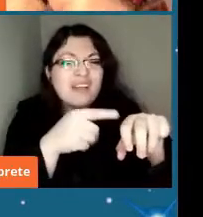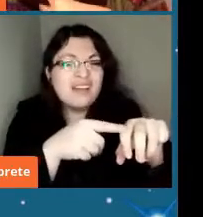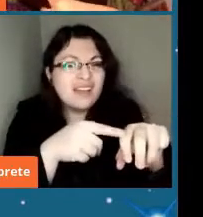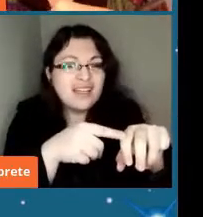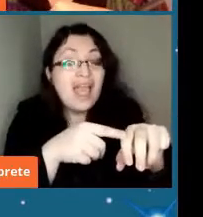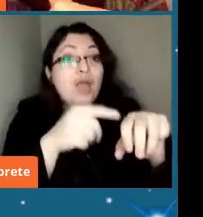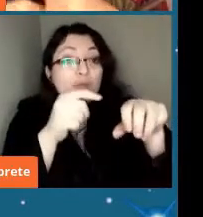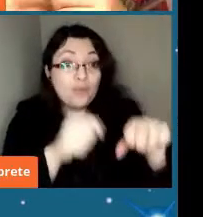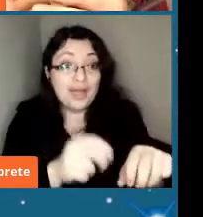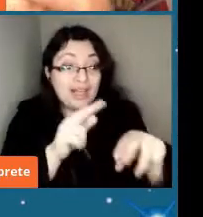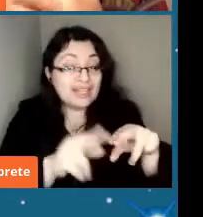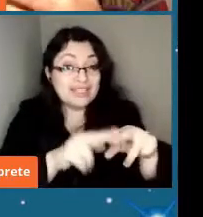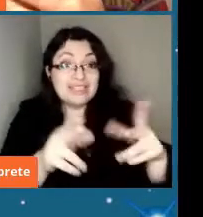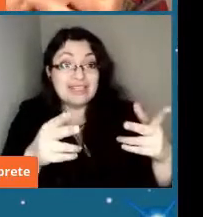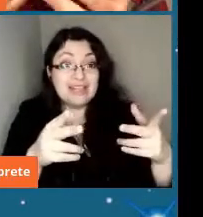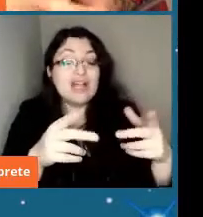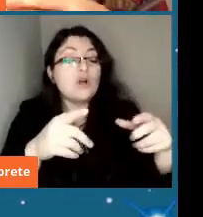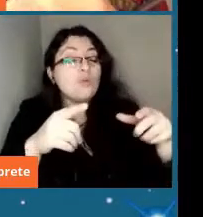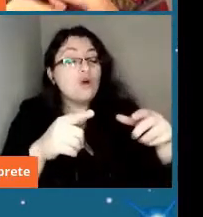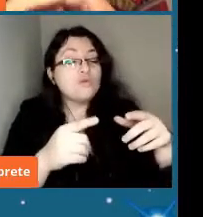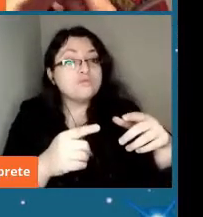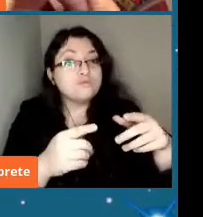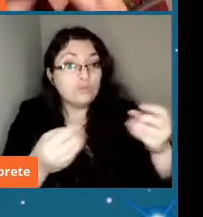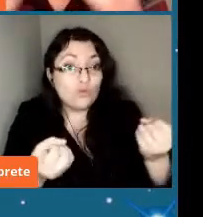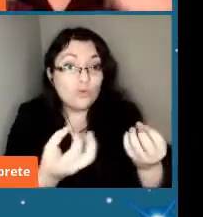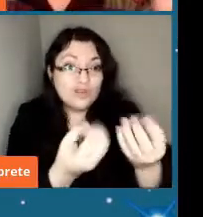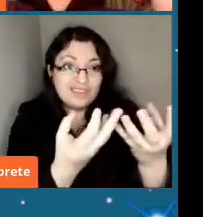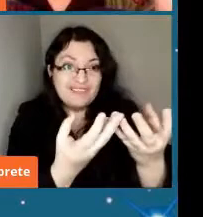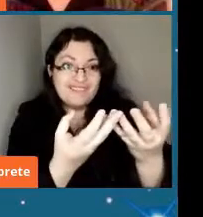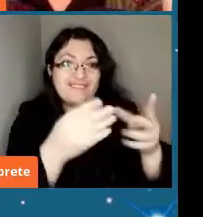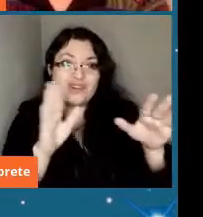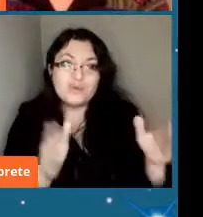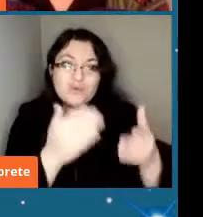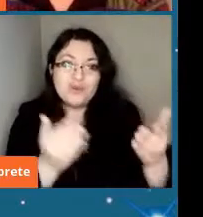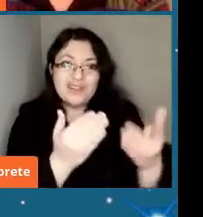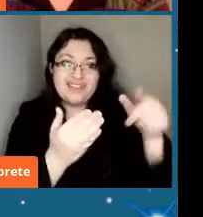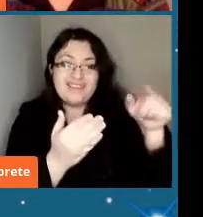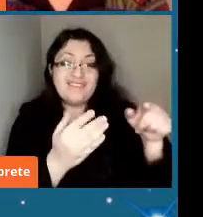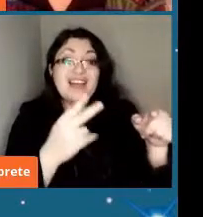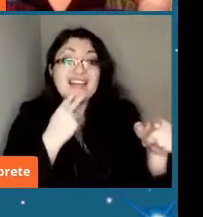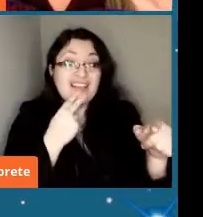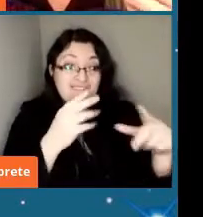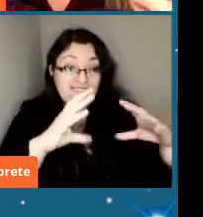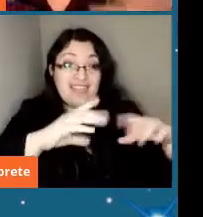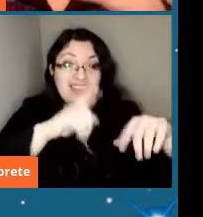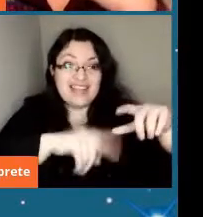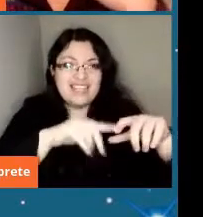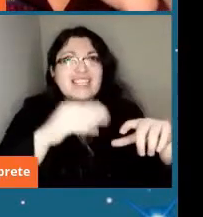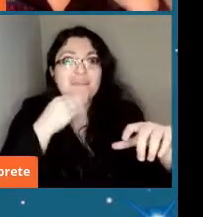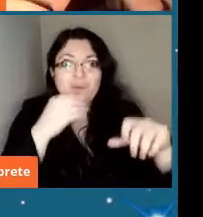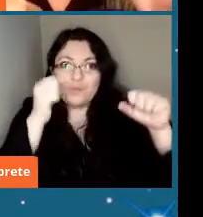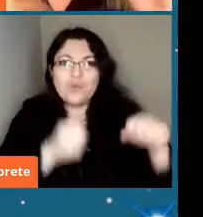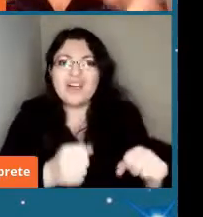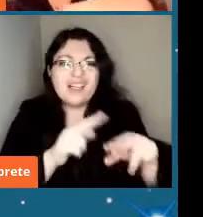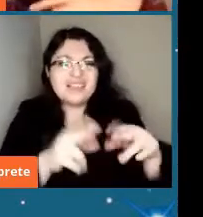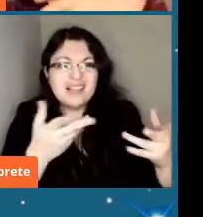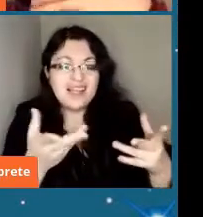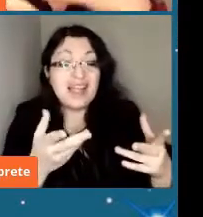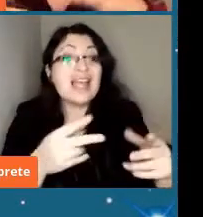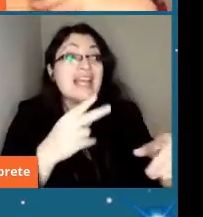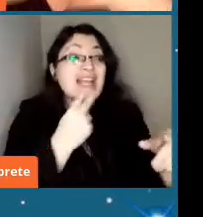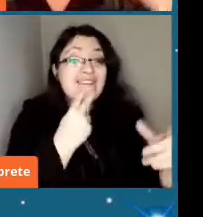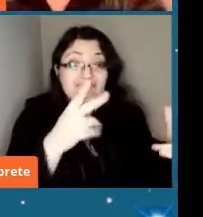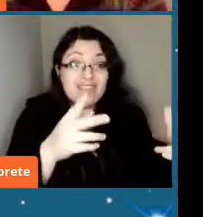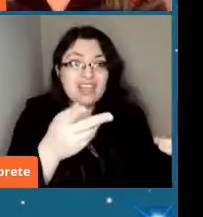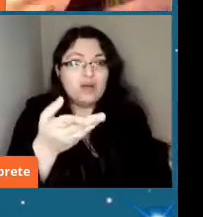vida en nuestro planeta así como también de la extinción de la vida en nuestro planeta o sea que son procesos de vida